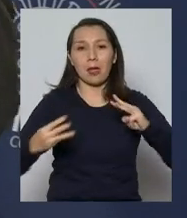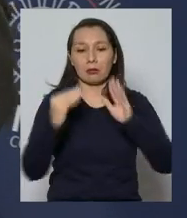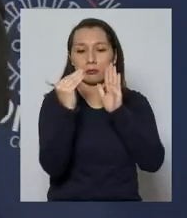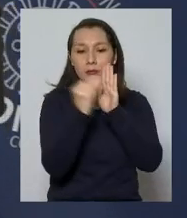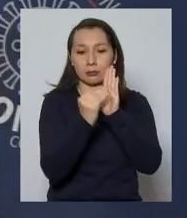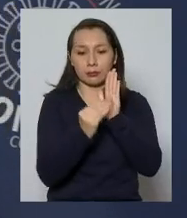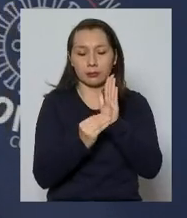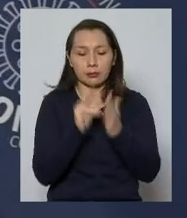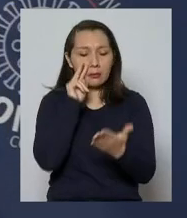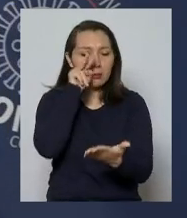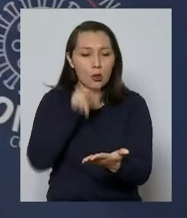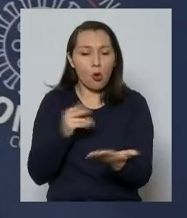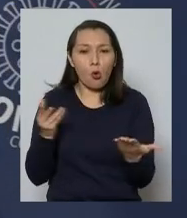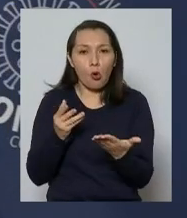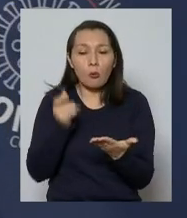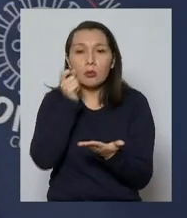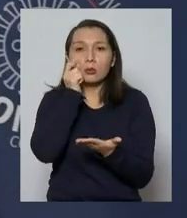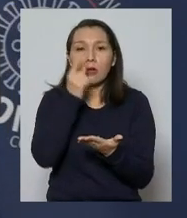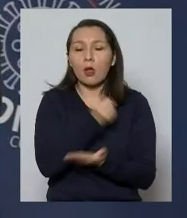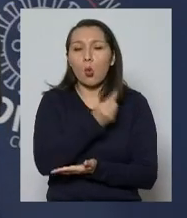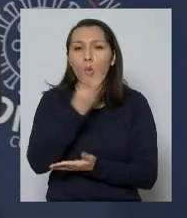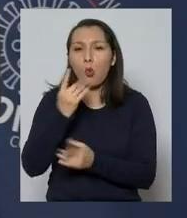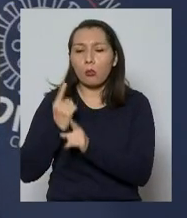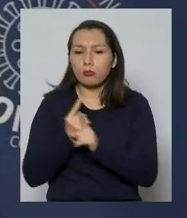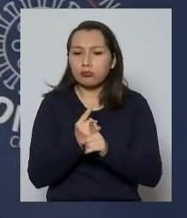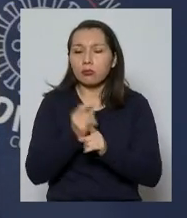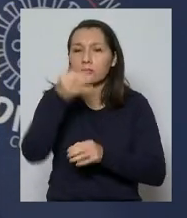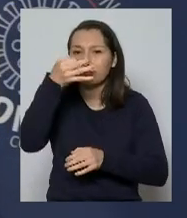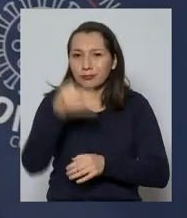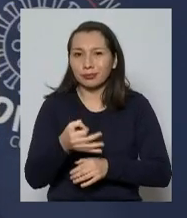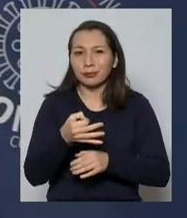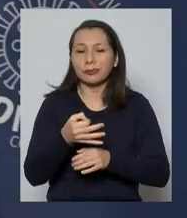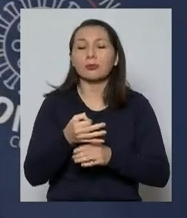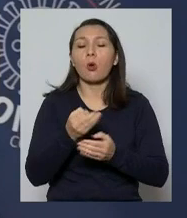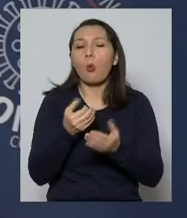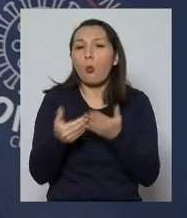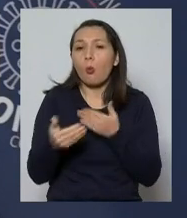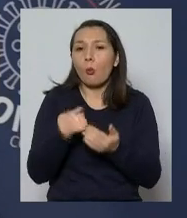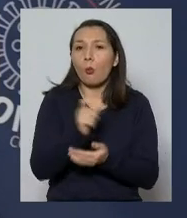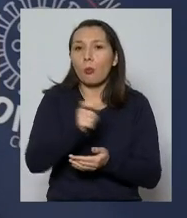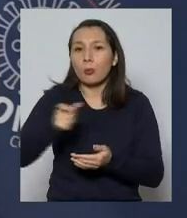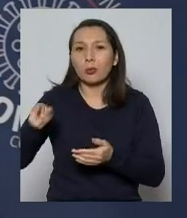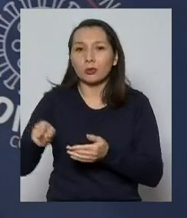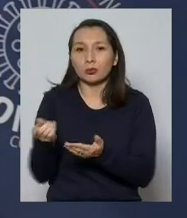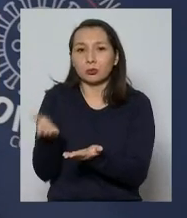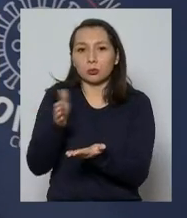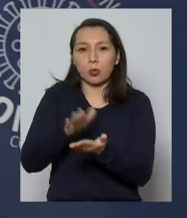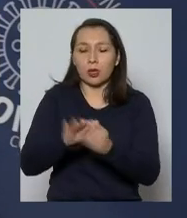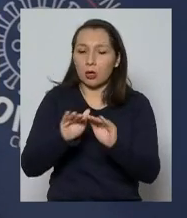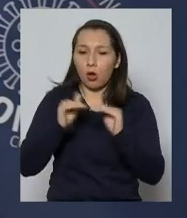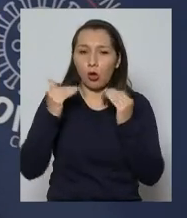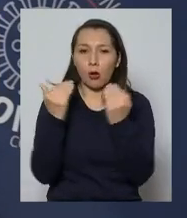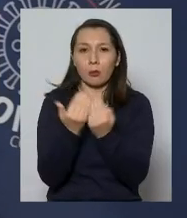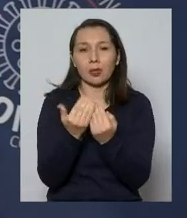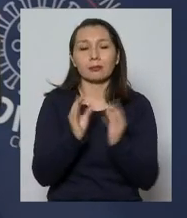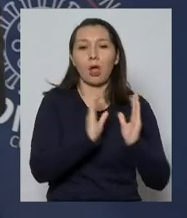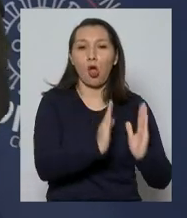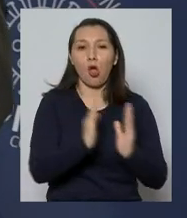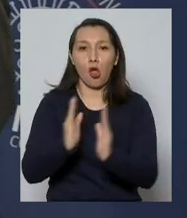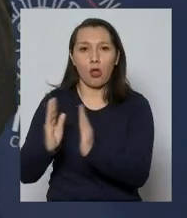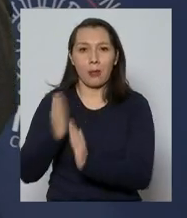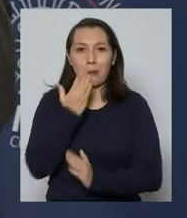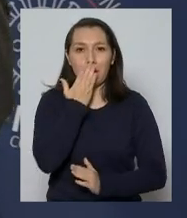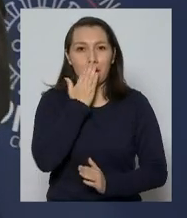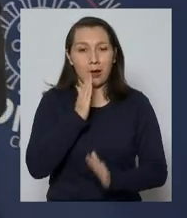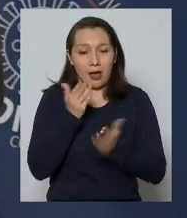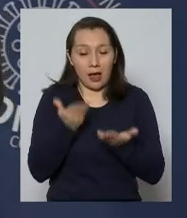nueva forma de mirar que nos permite tener un seguimiento, una trazabilidad que es mucho más completa y mucho más ordenada.